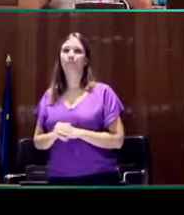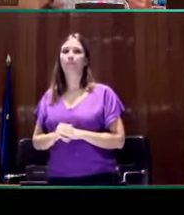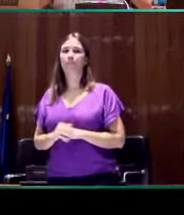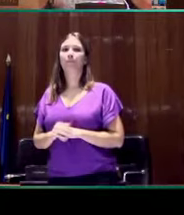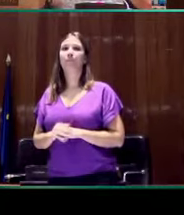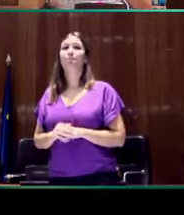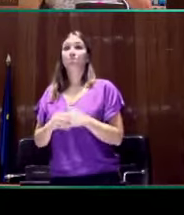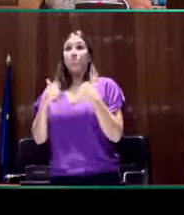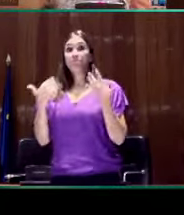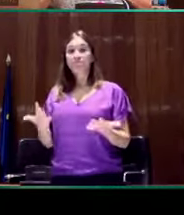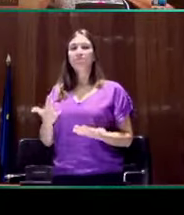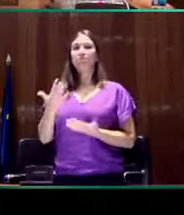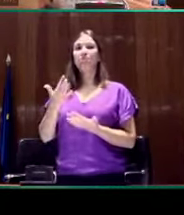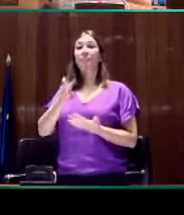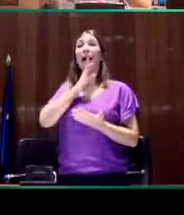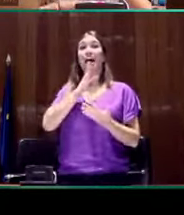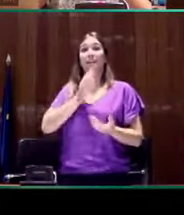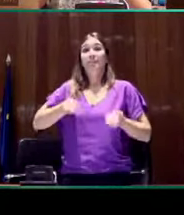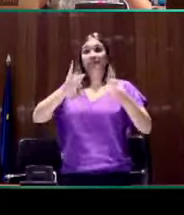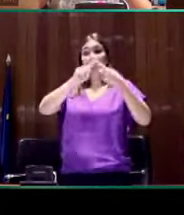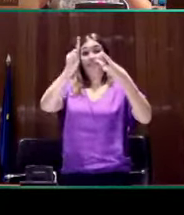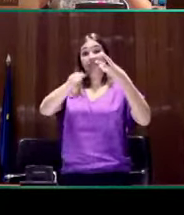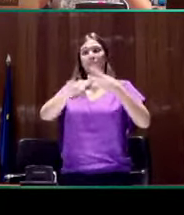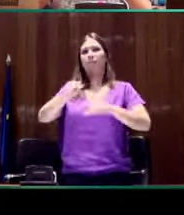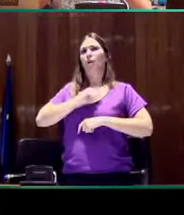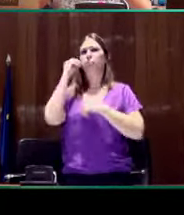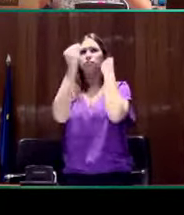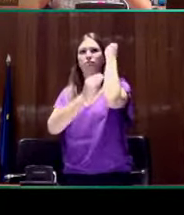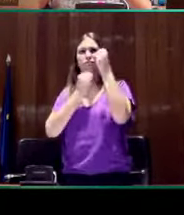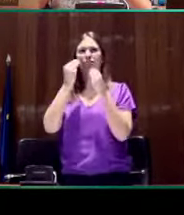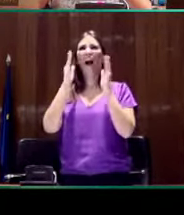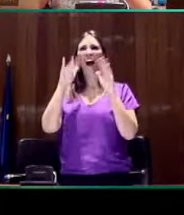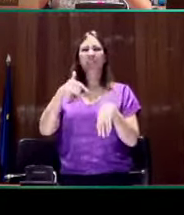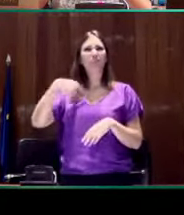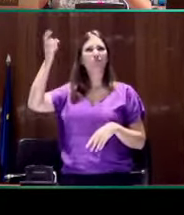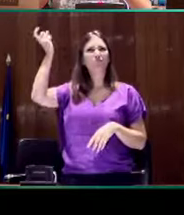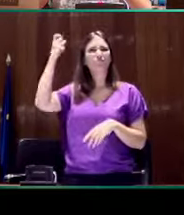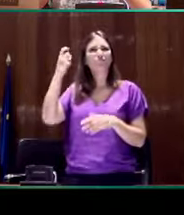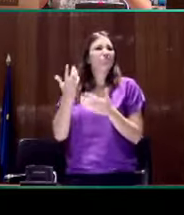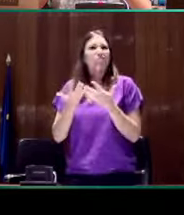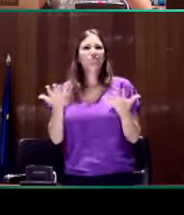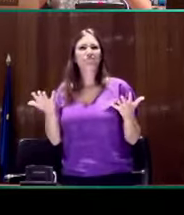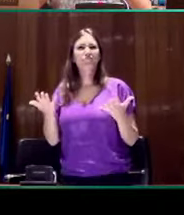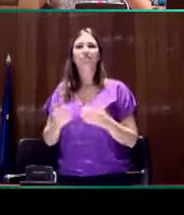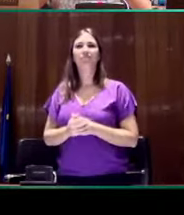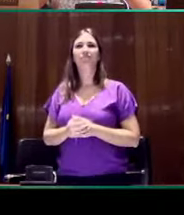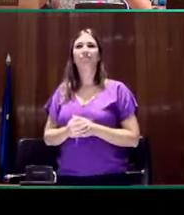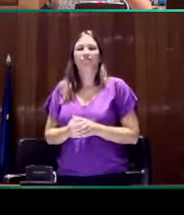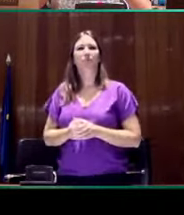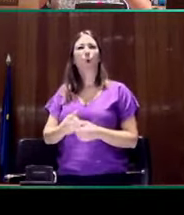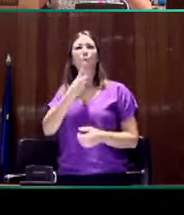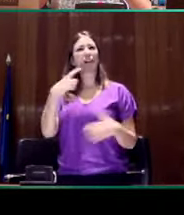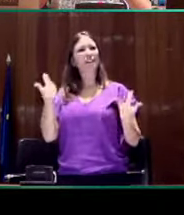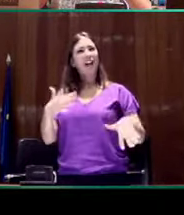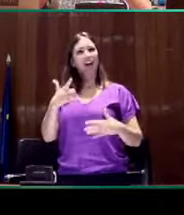Y, entonces, todos estos hechos que nos estaban haciendo reflexionar nos llevaron a preguntarnos las siguientes cuestiones. ¿Por qué cuesta